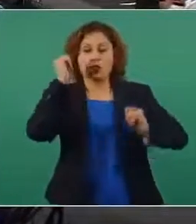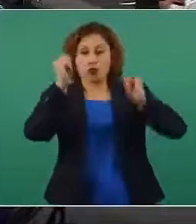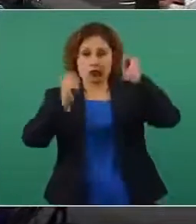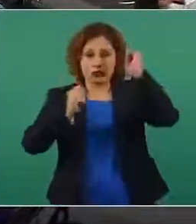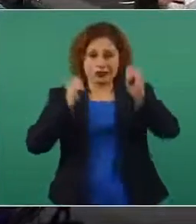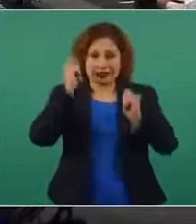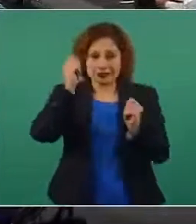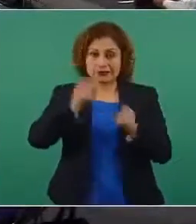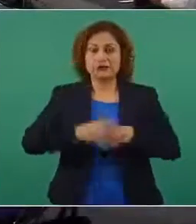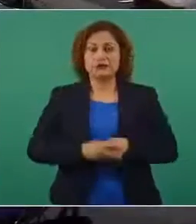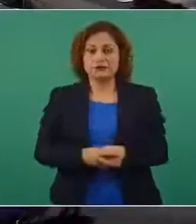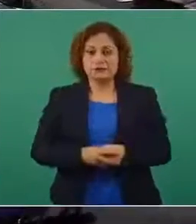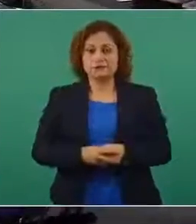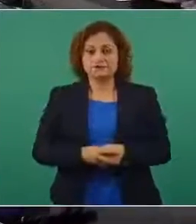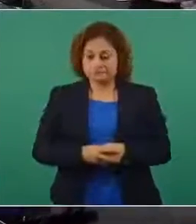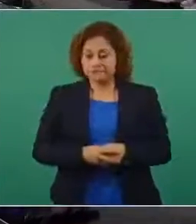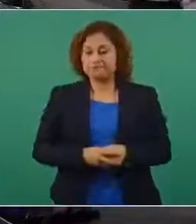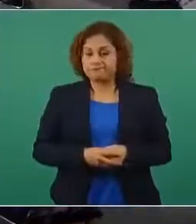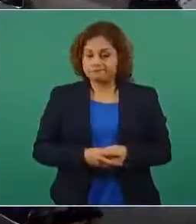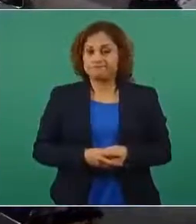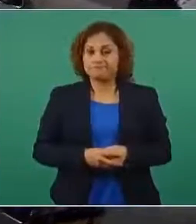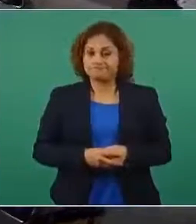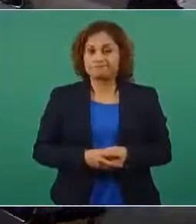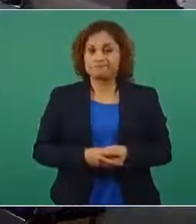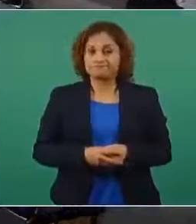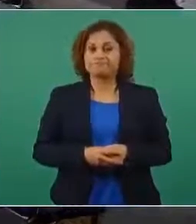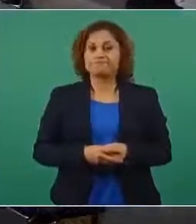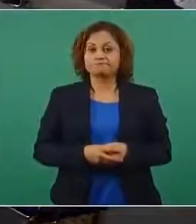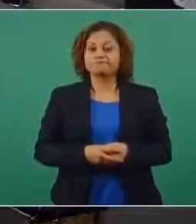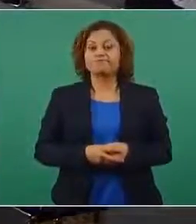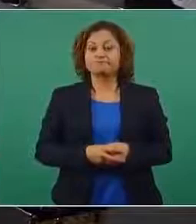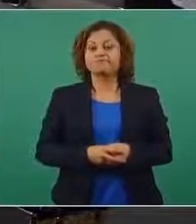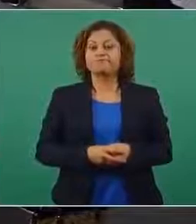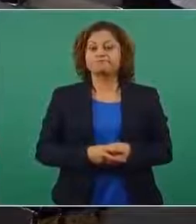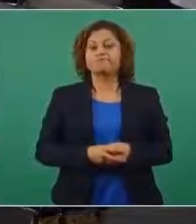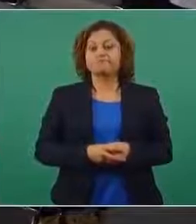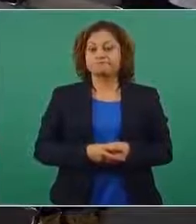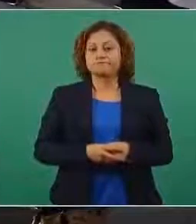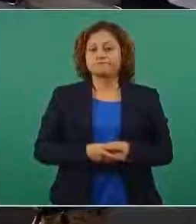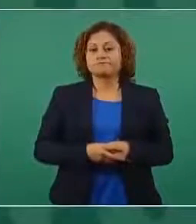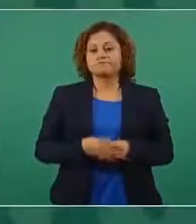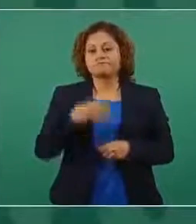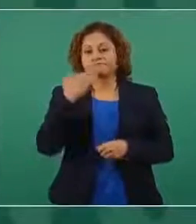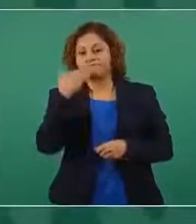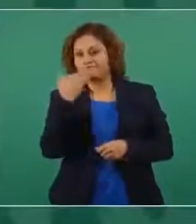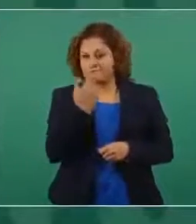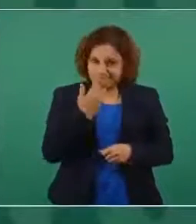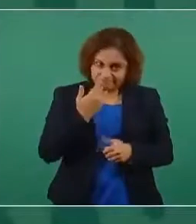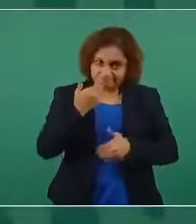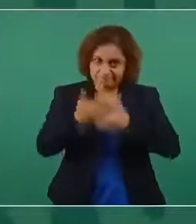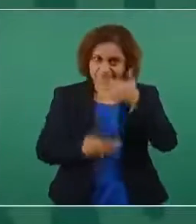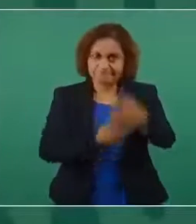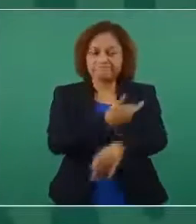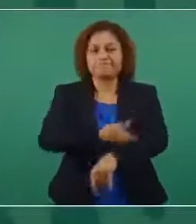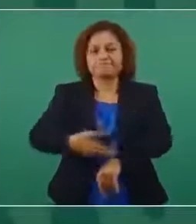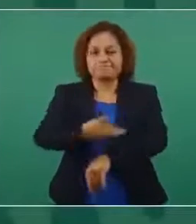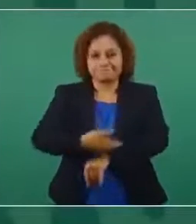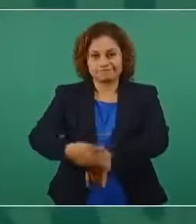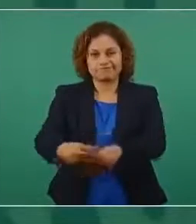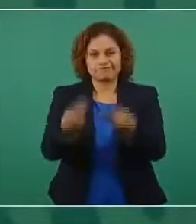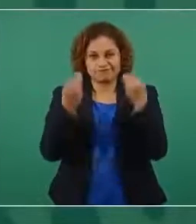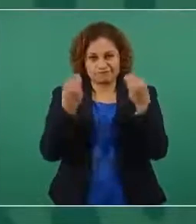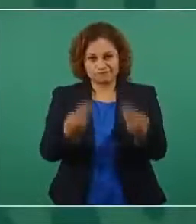se cometieron muchas irregularidades por decirlo eufemísticamente